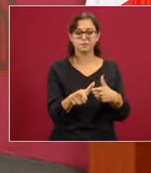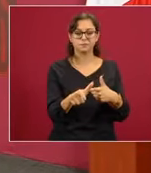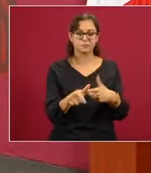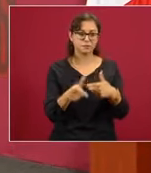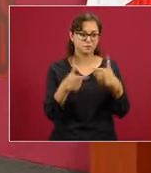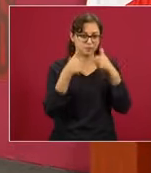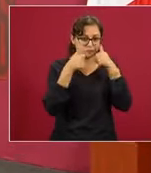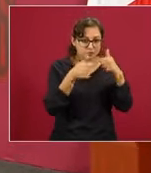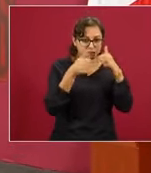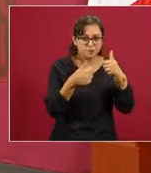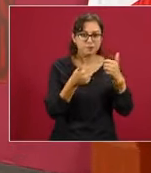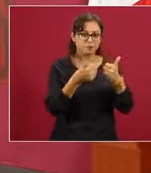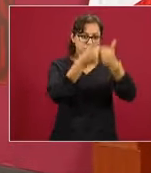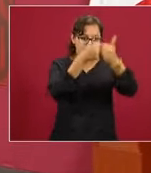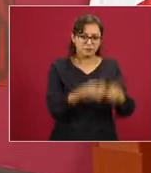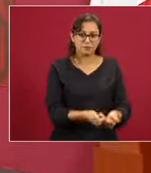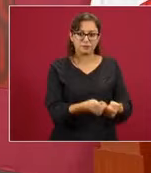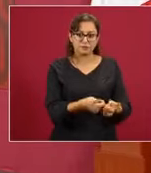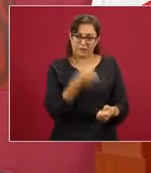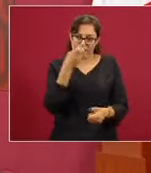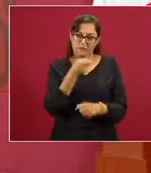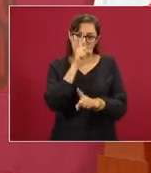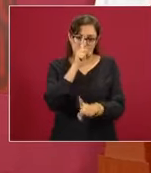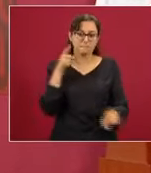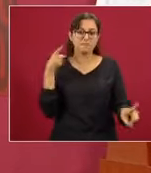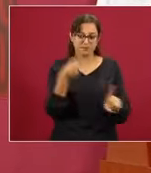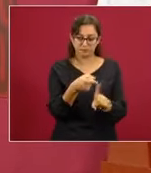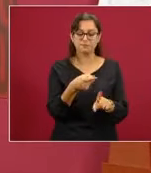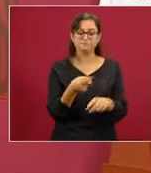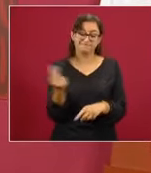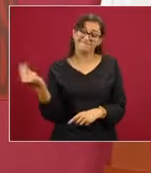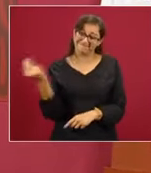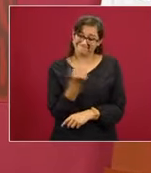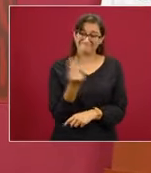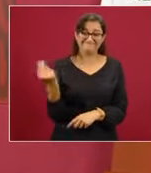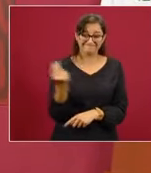orientación, porque nos hacen falta.